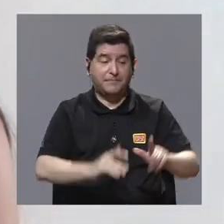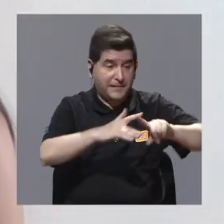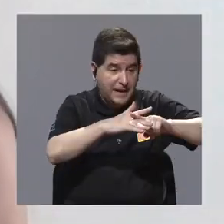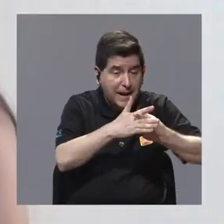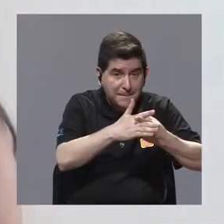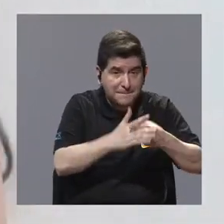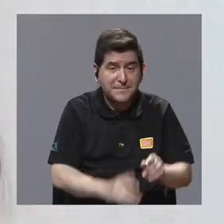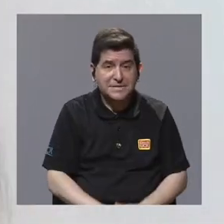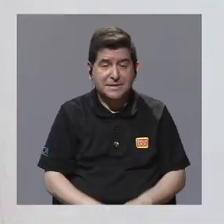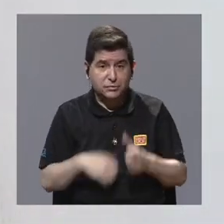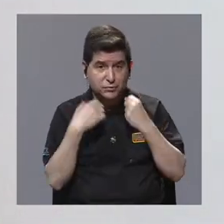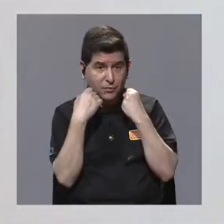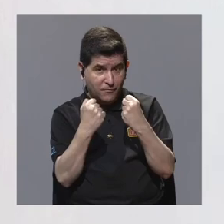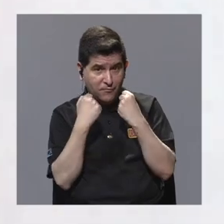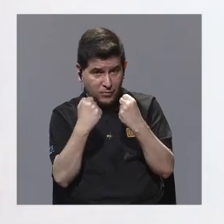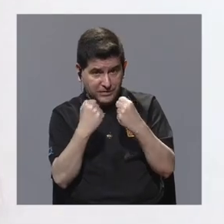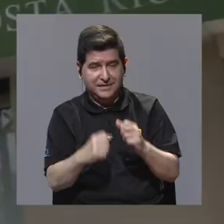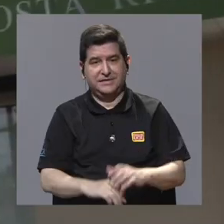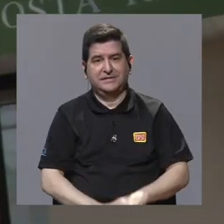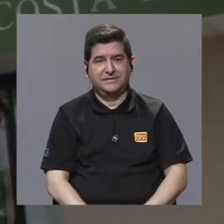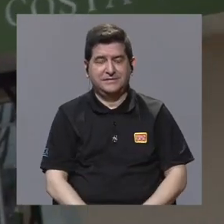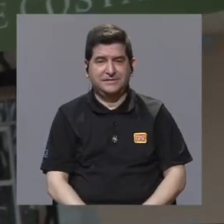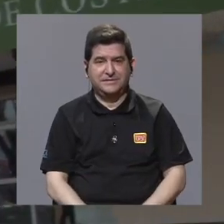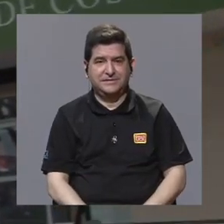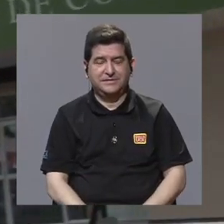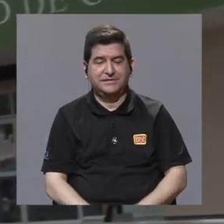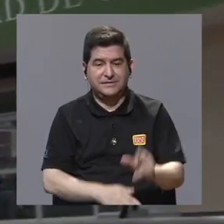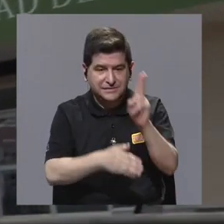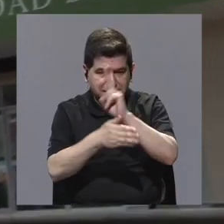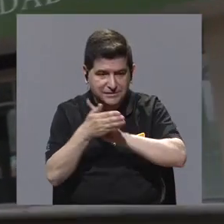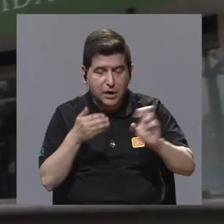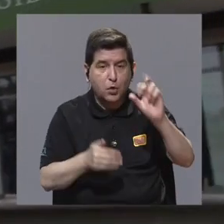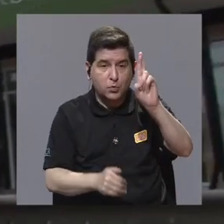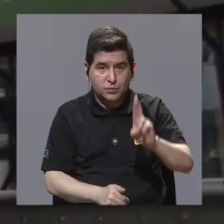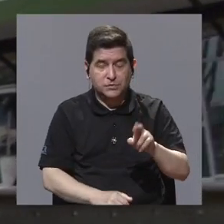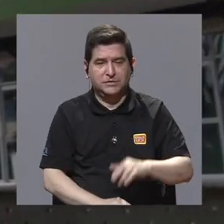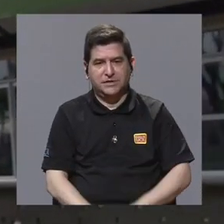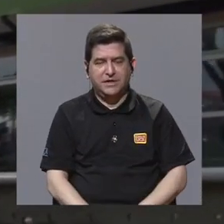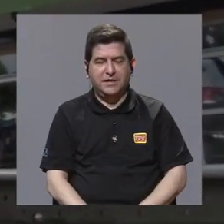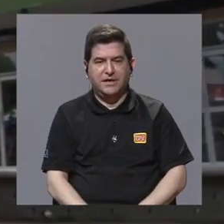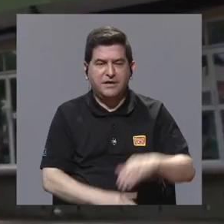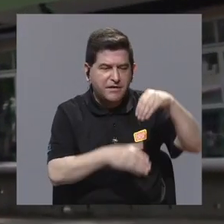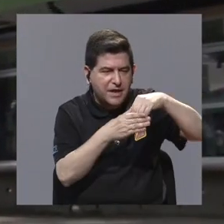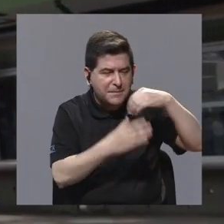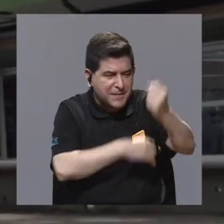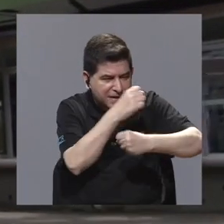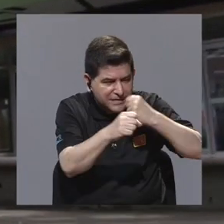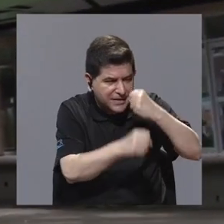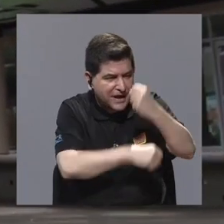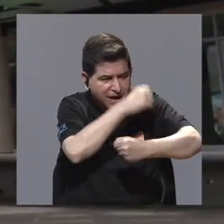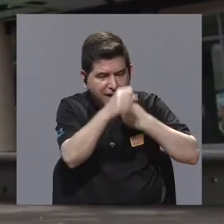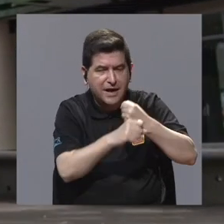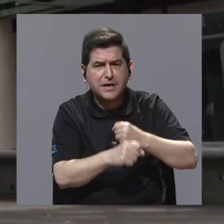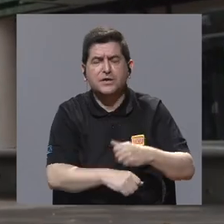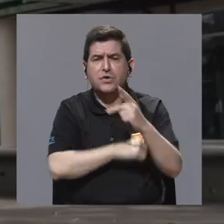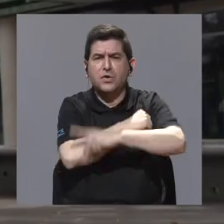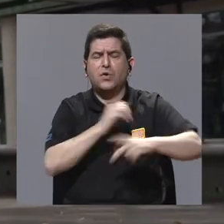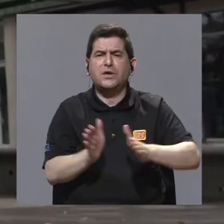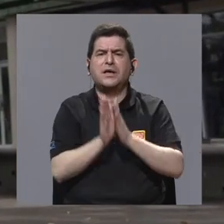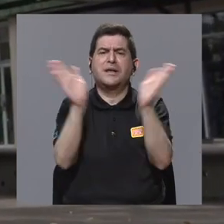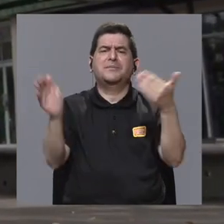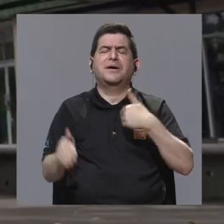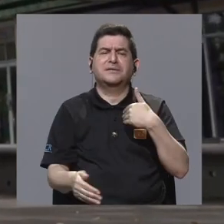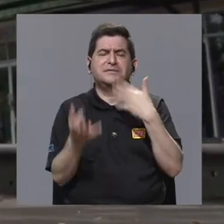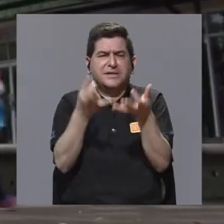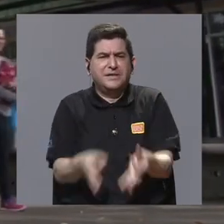Bueno, empezamos tal vez por las fortalezas. La Universidad de Costa Rica invierte todos los años y el país